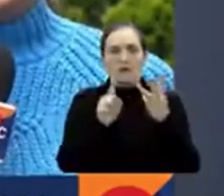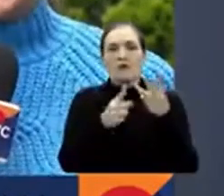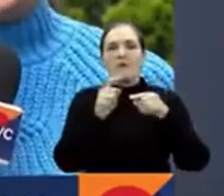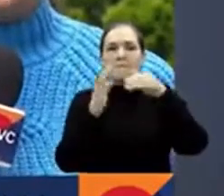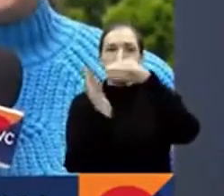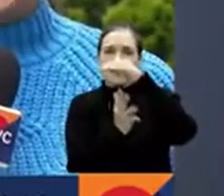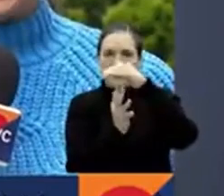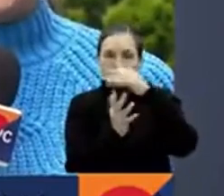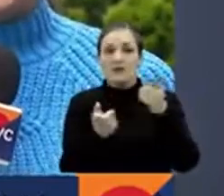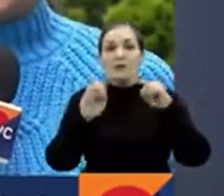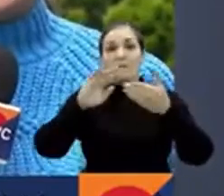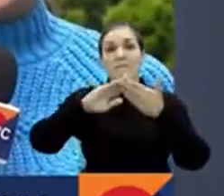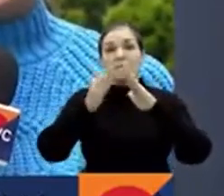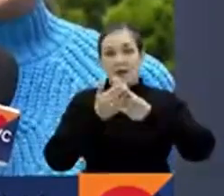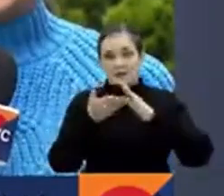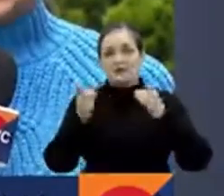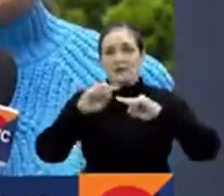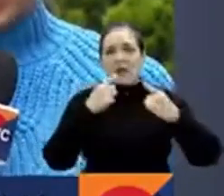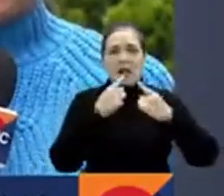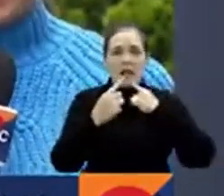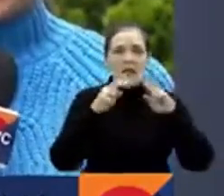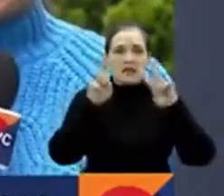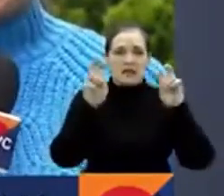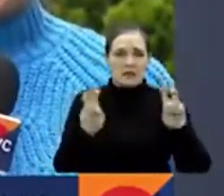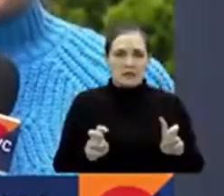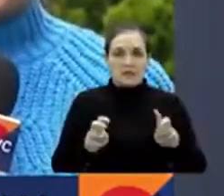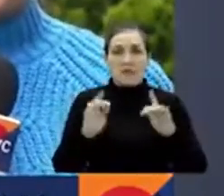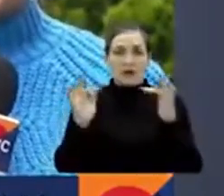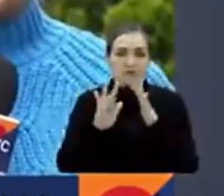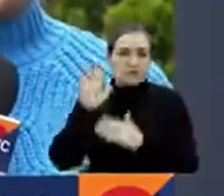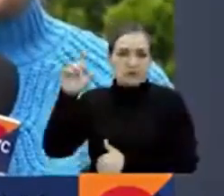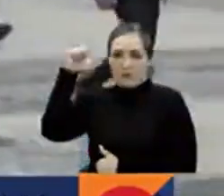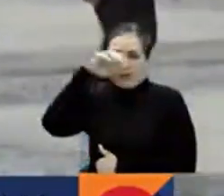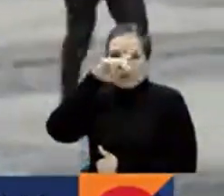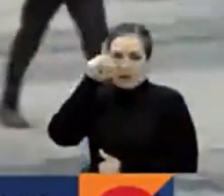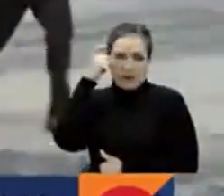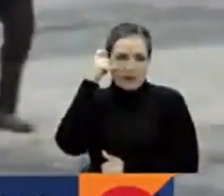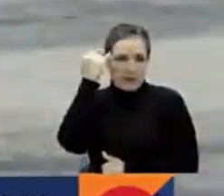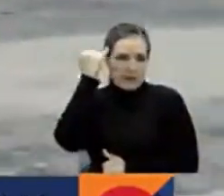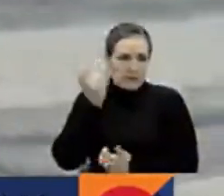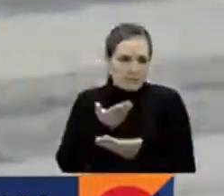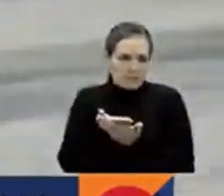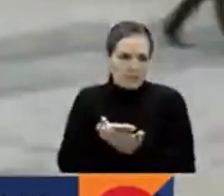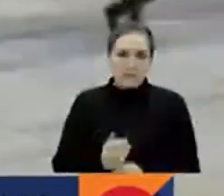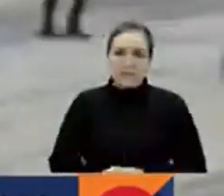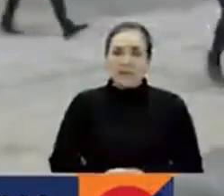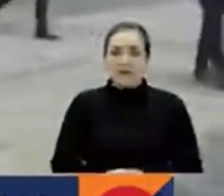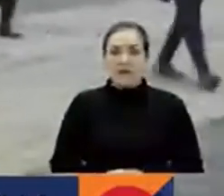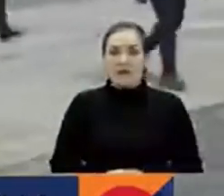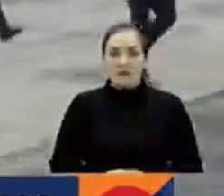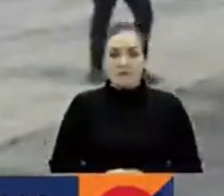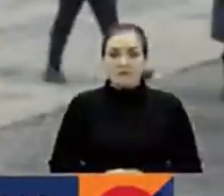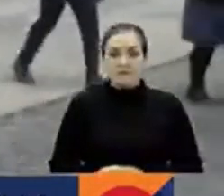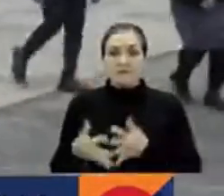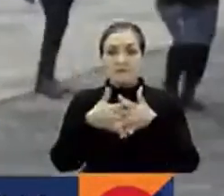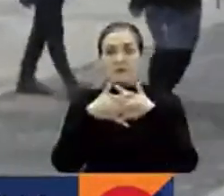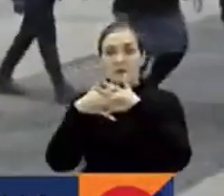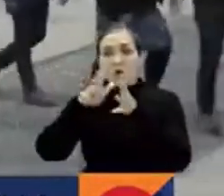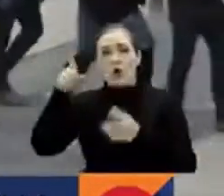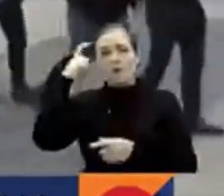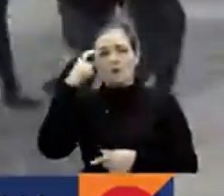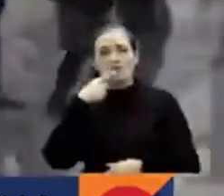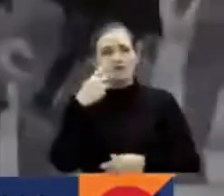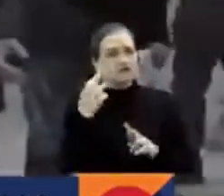la política de paz total del gobierno del presidente Gustavo Petro. El gobierno estadounidense reiteró su